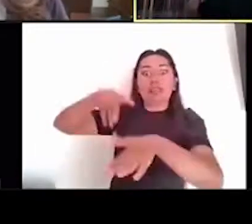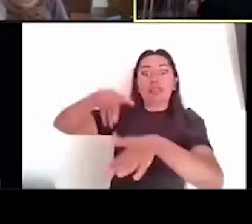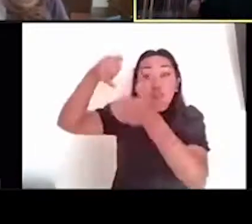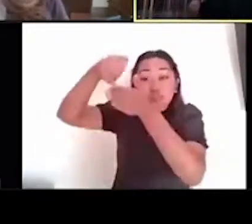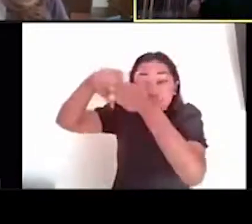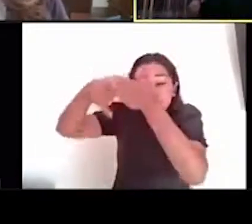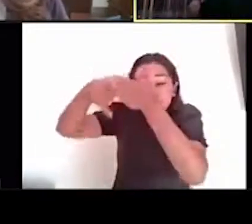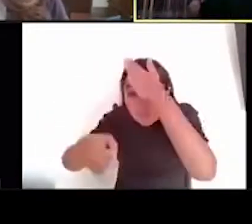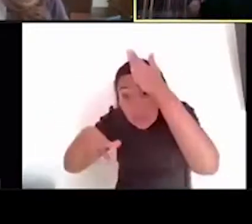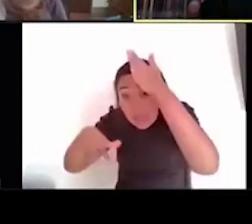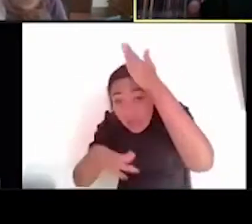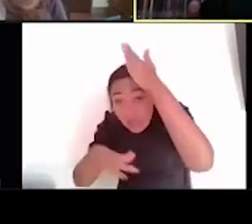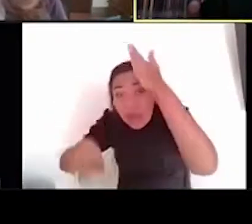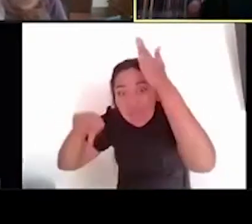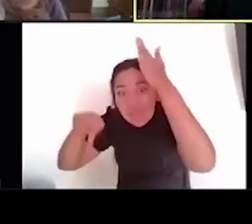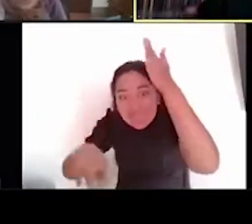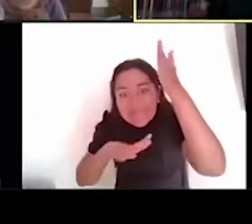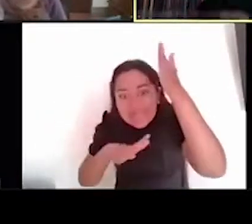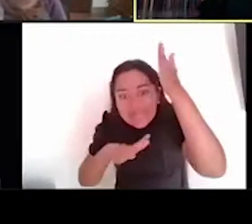templos